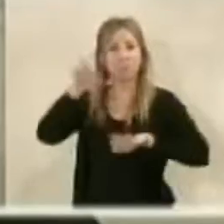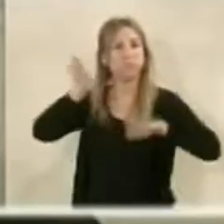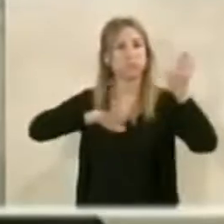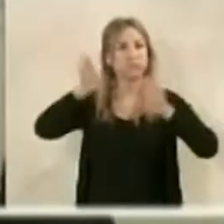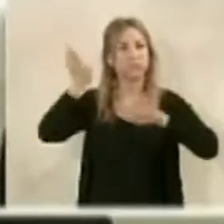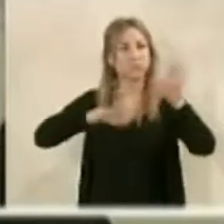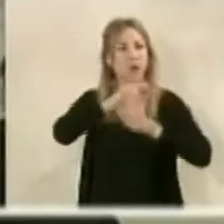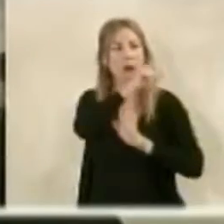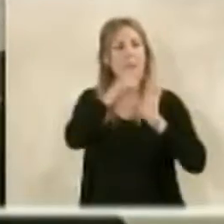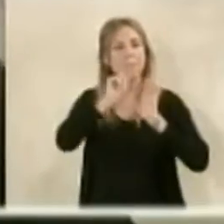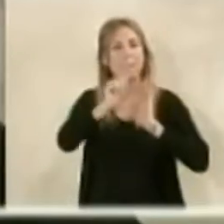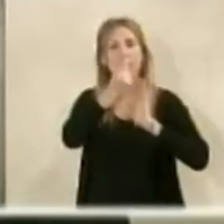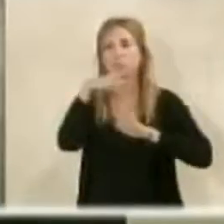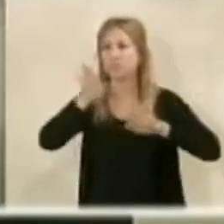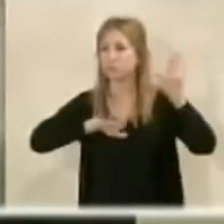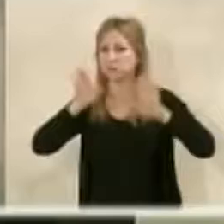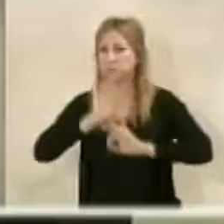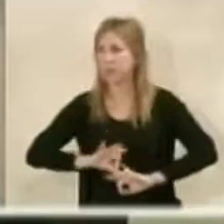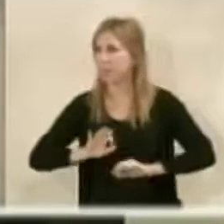intervención al primer punto del orden del día?